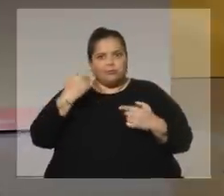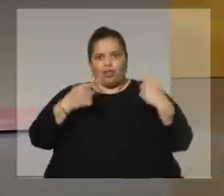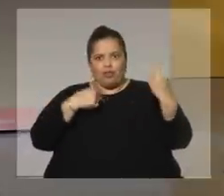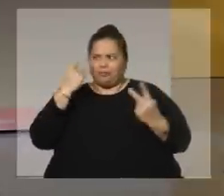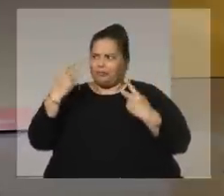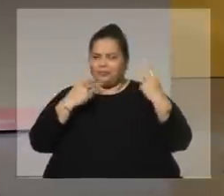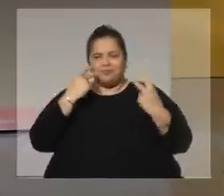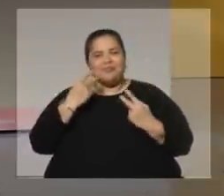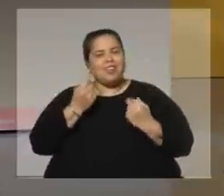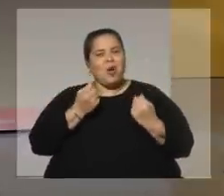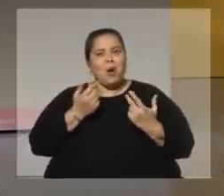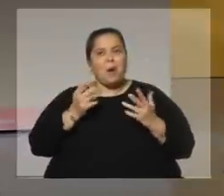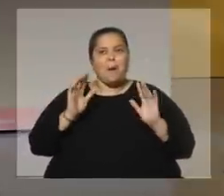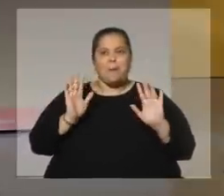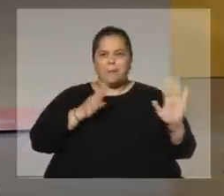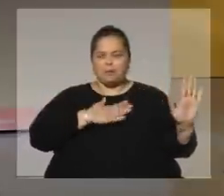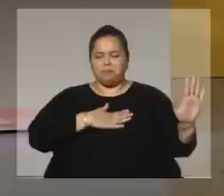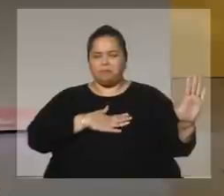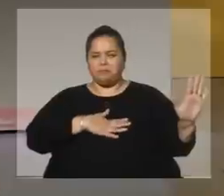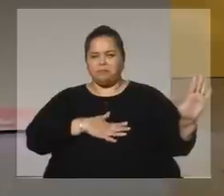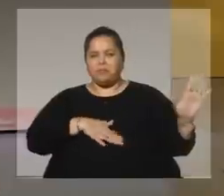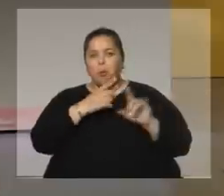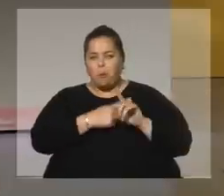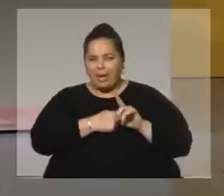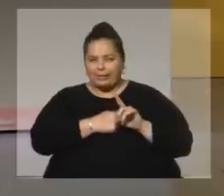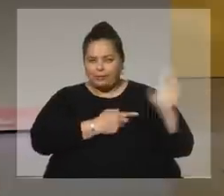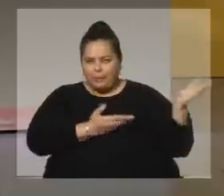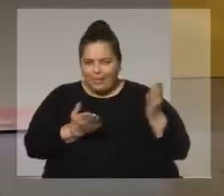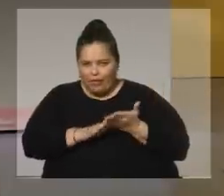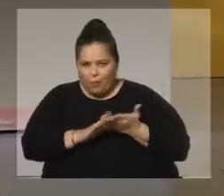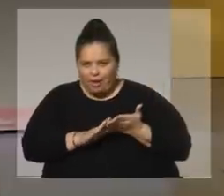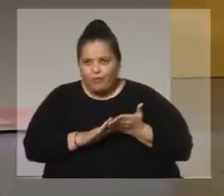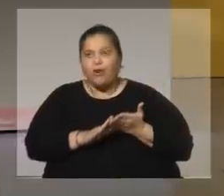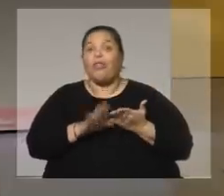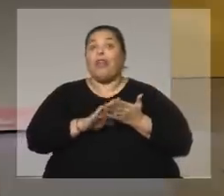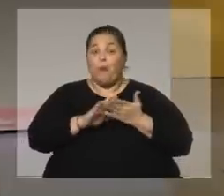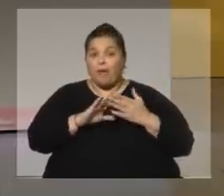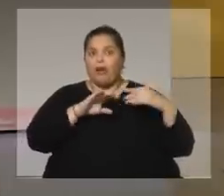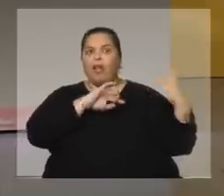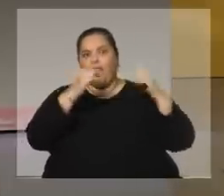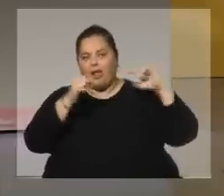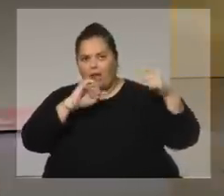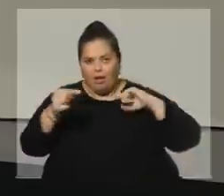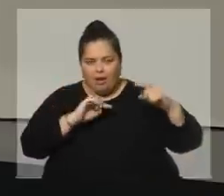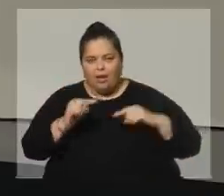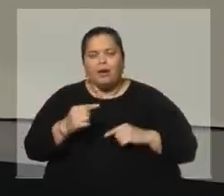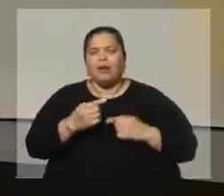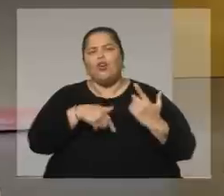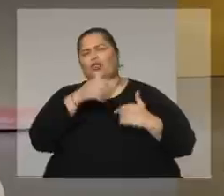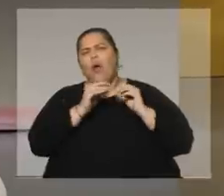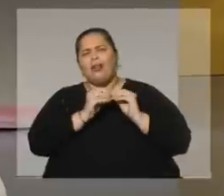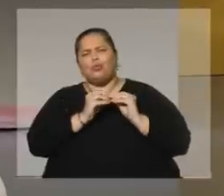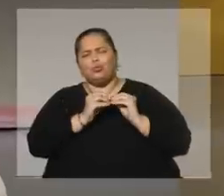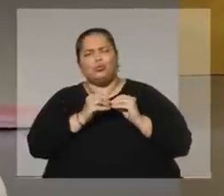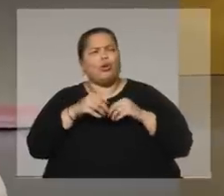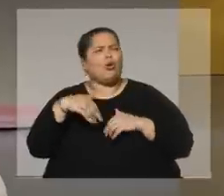más, me dejaron descansar un mes, me volvieron a invitar y se armó otro lío más con el asunto de un cruce de